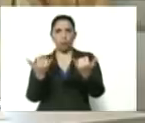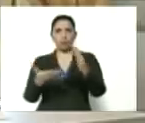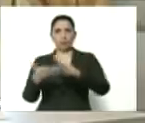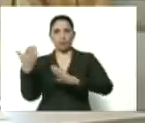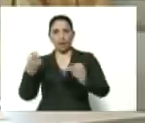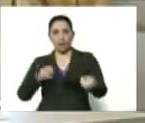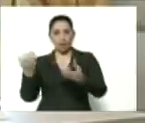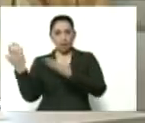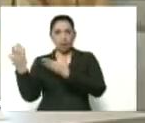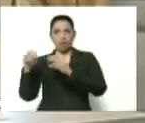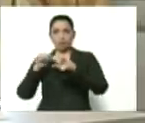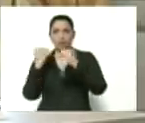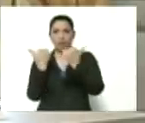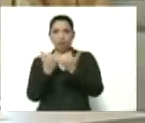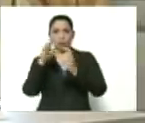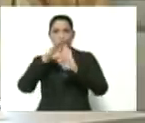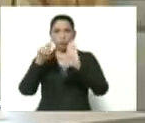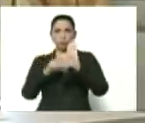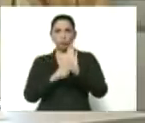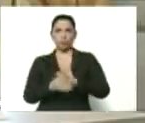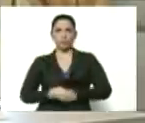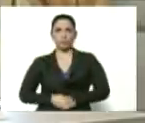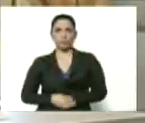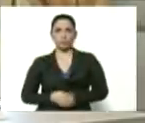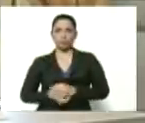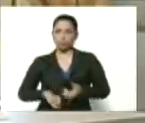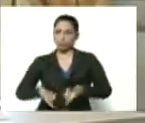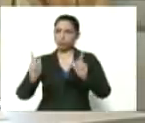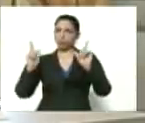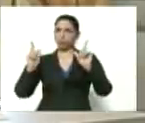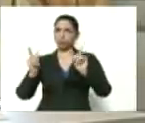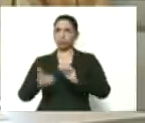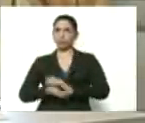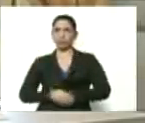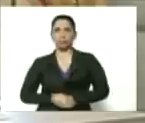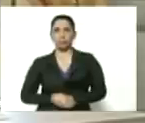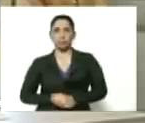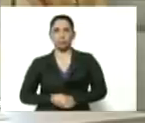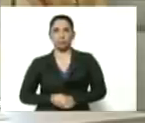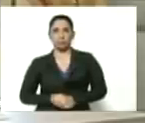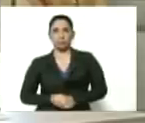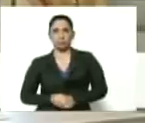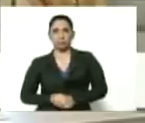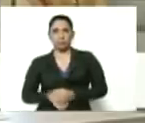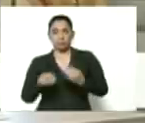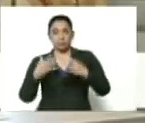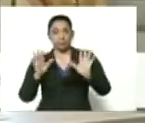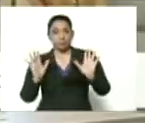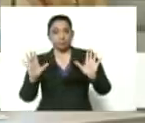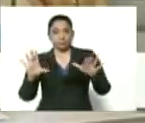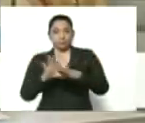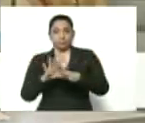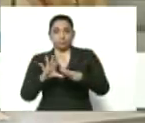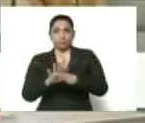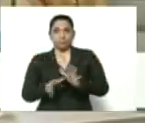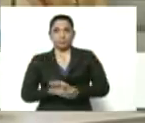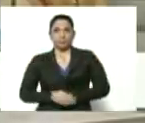a la sala constitucional. ¡Cúmplase! Bueno, martes...